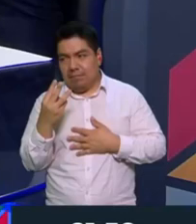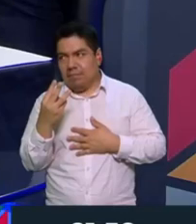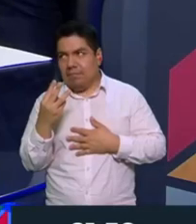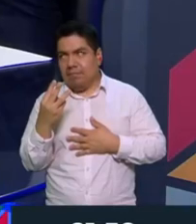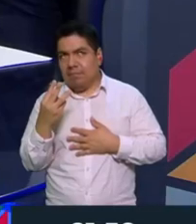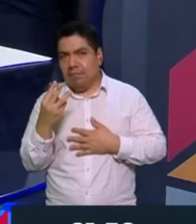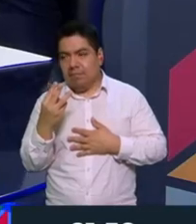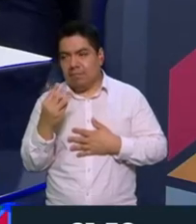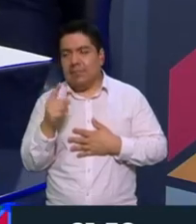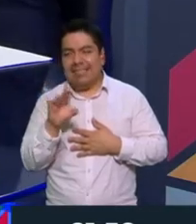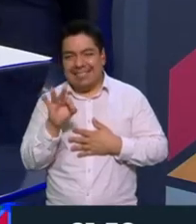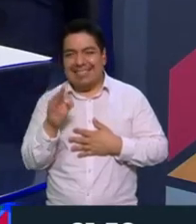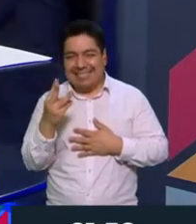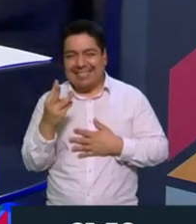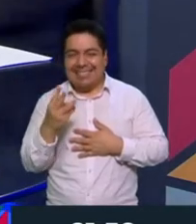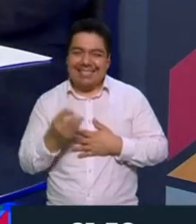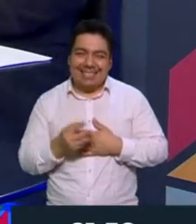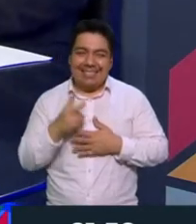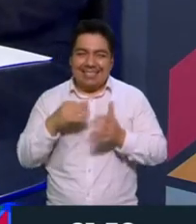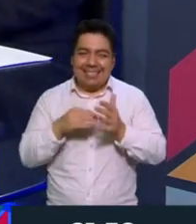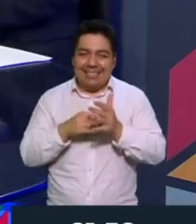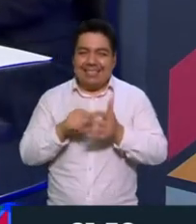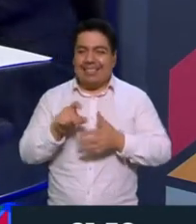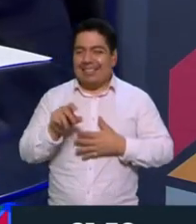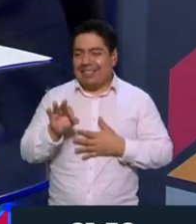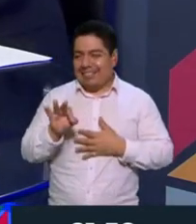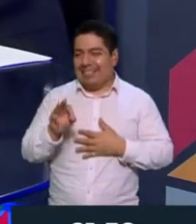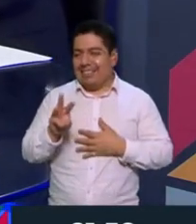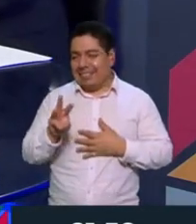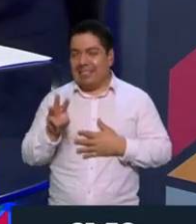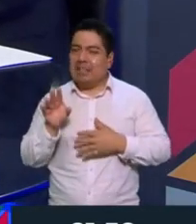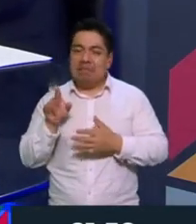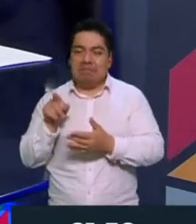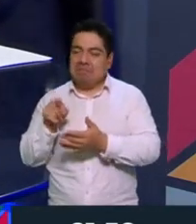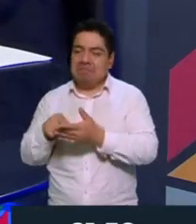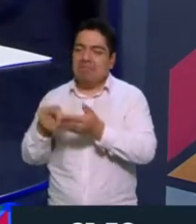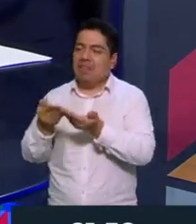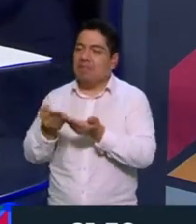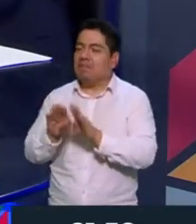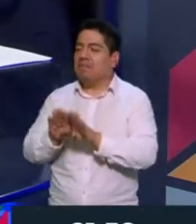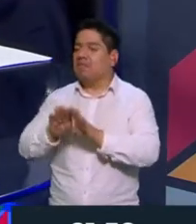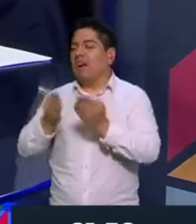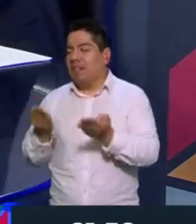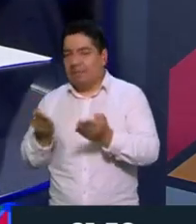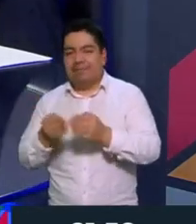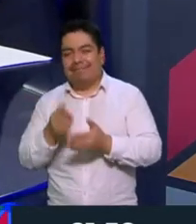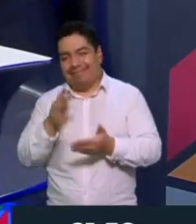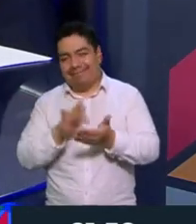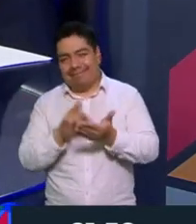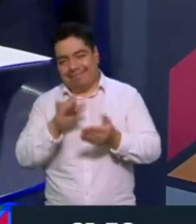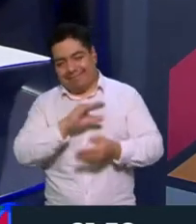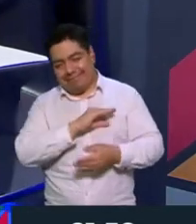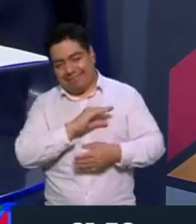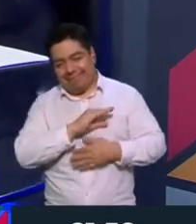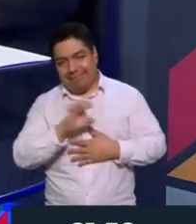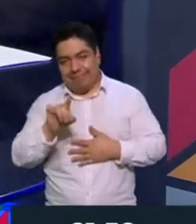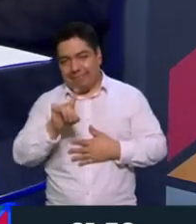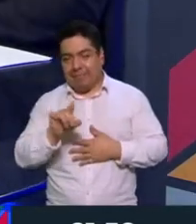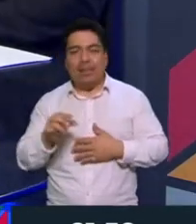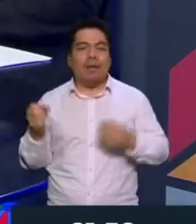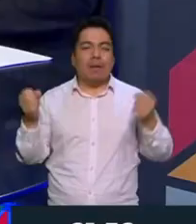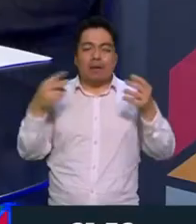Sí, 2043. ¿2043? Alguien irá a abrir eso. Excelente, mi querido Ezra. Pues, nos vemos en dos mil... No, es cierto,